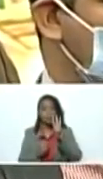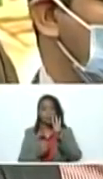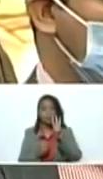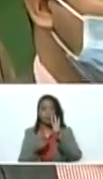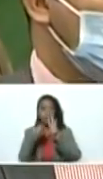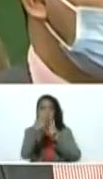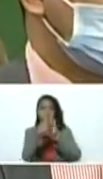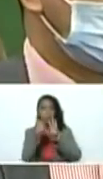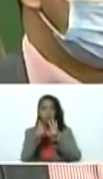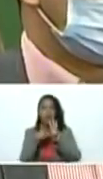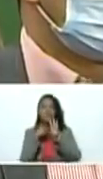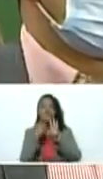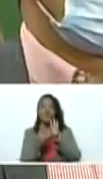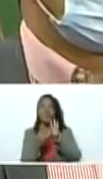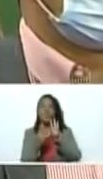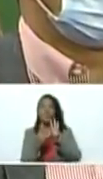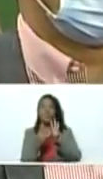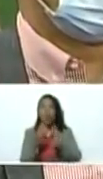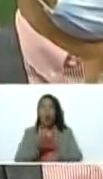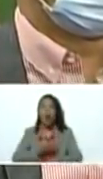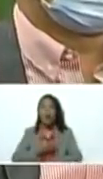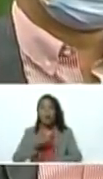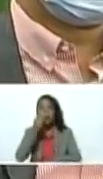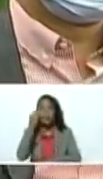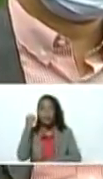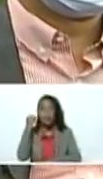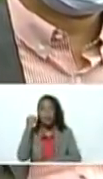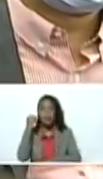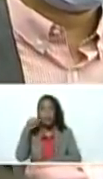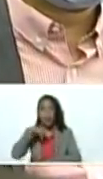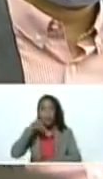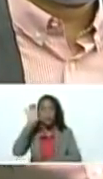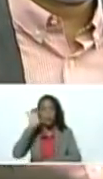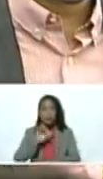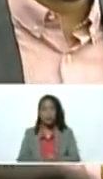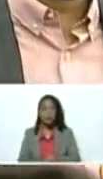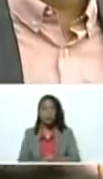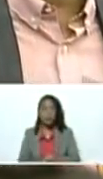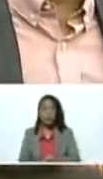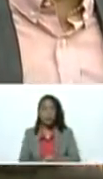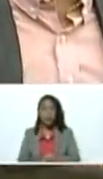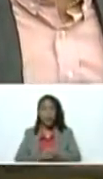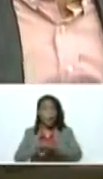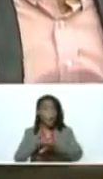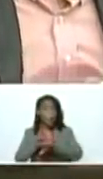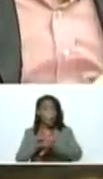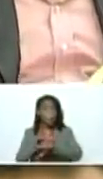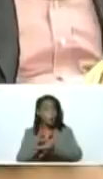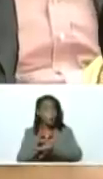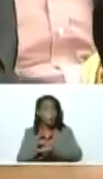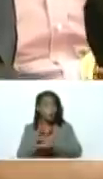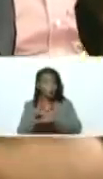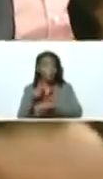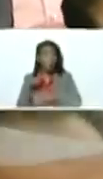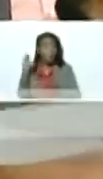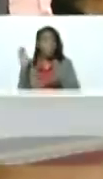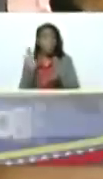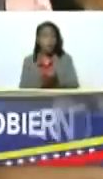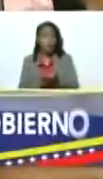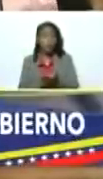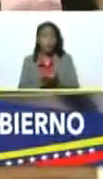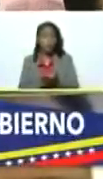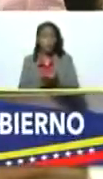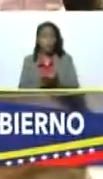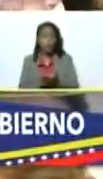incorporan como voz de los alcaldes y las alcaldesas del país y por los ministros he designado a